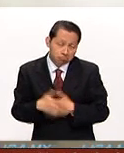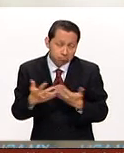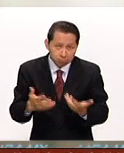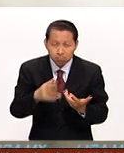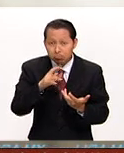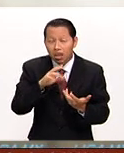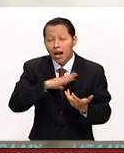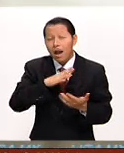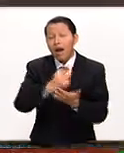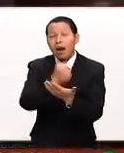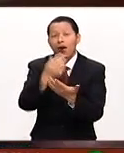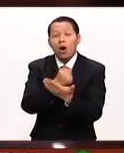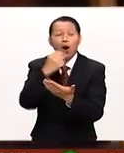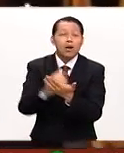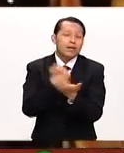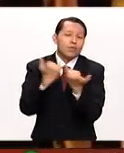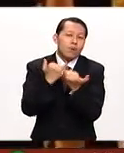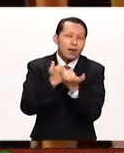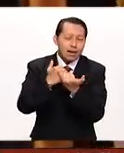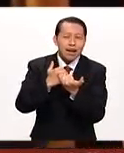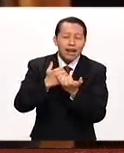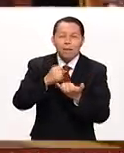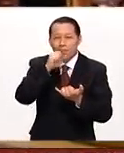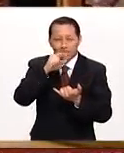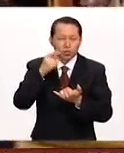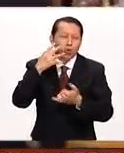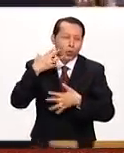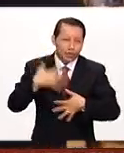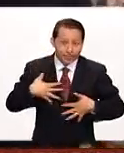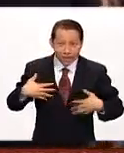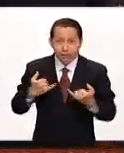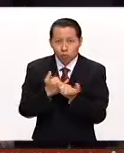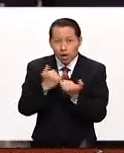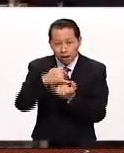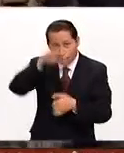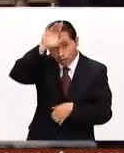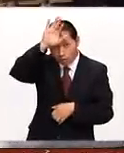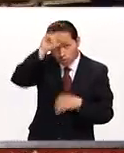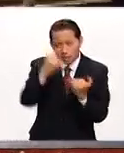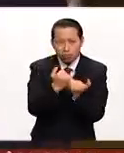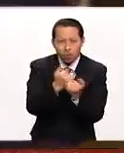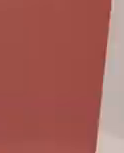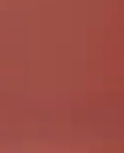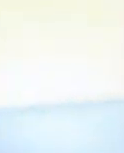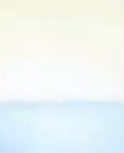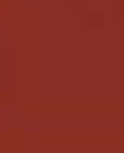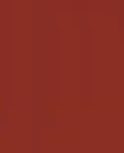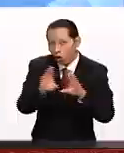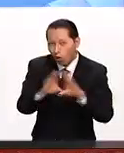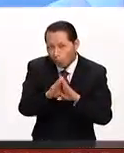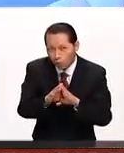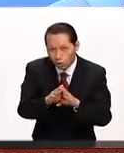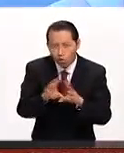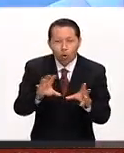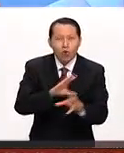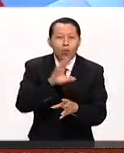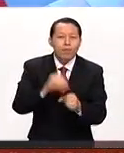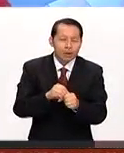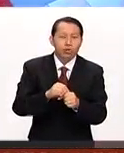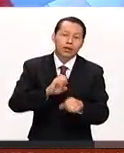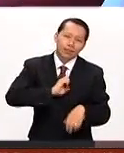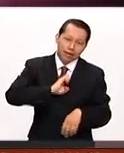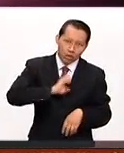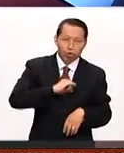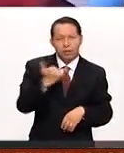pues los máximos ganadores como lo decíamos Tigres y Monterrey con las individuales de sus pues ahora sí que tanto directores